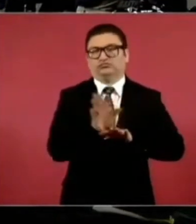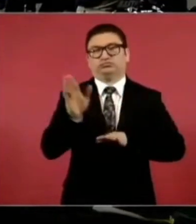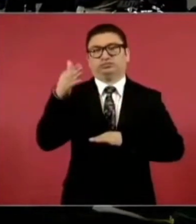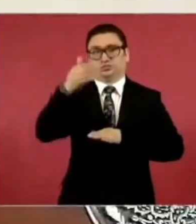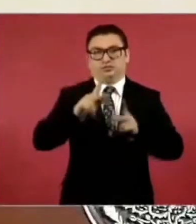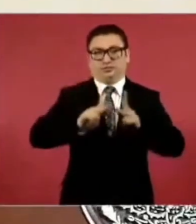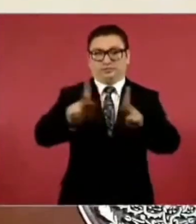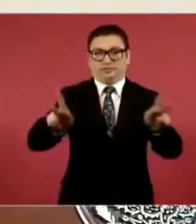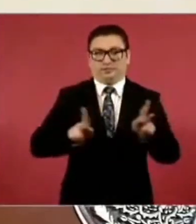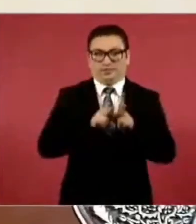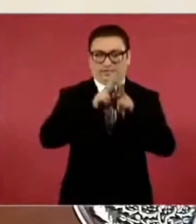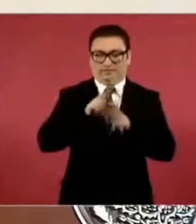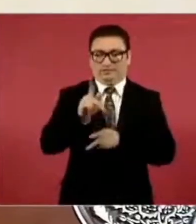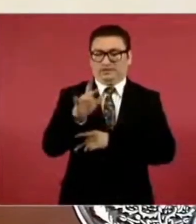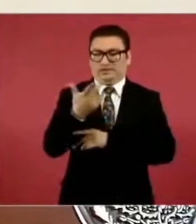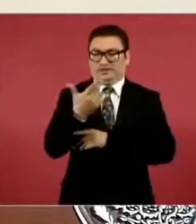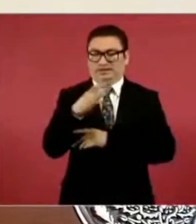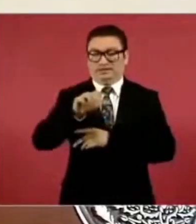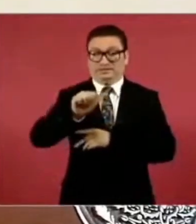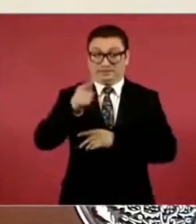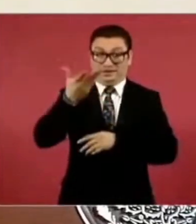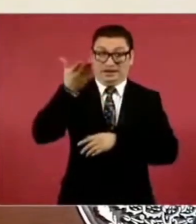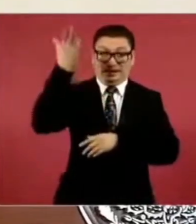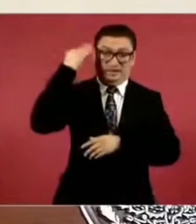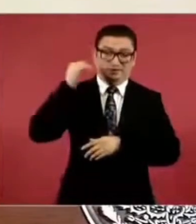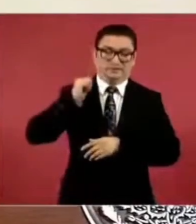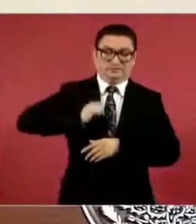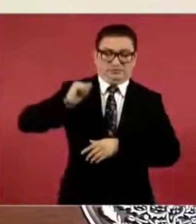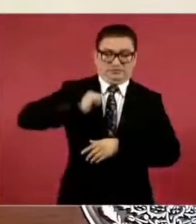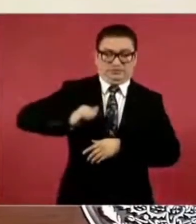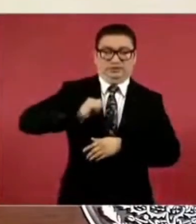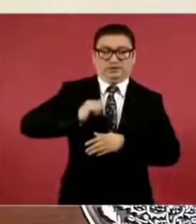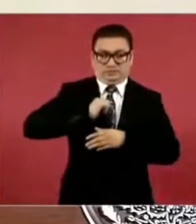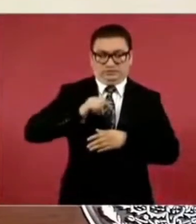plancha que era donde estaba la estación antigua